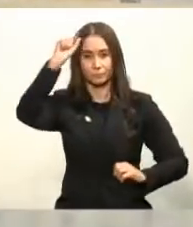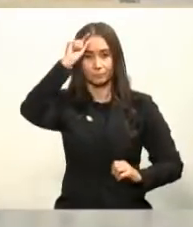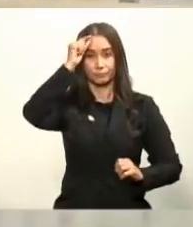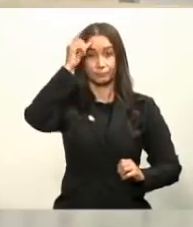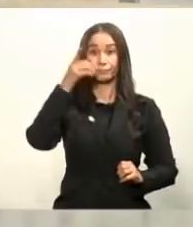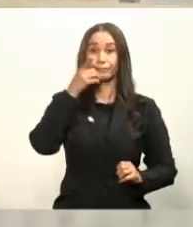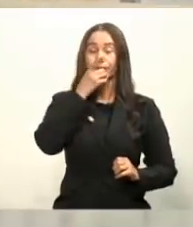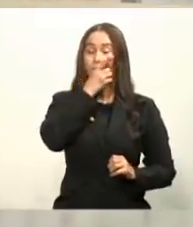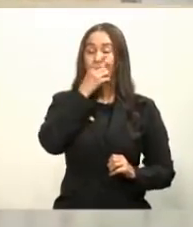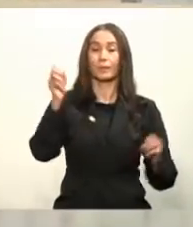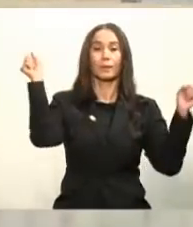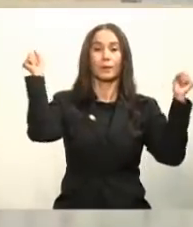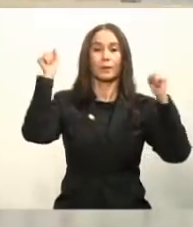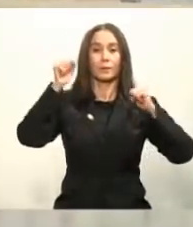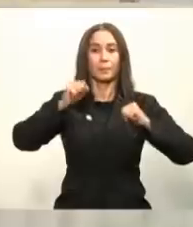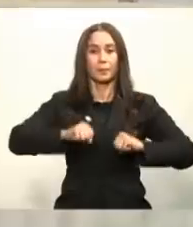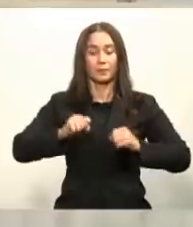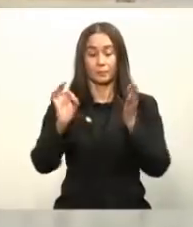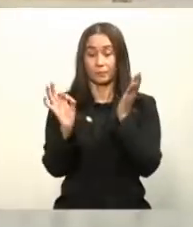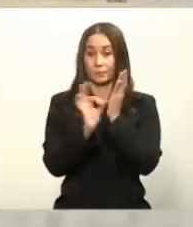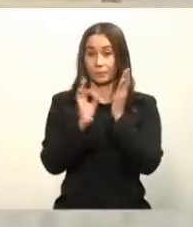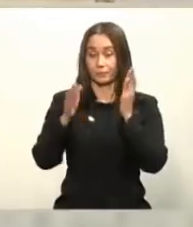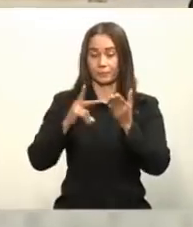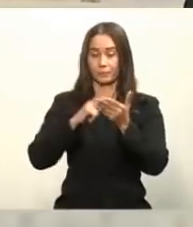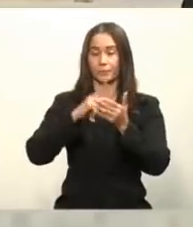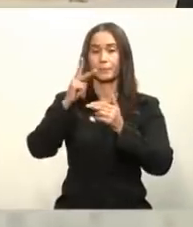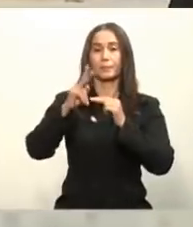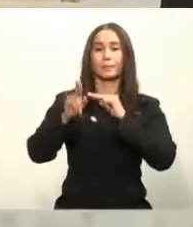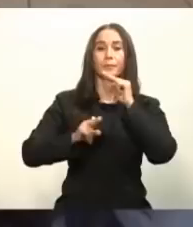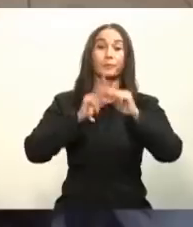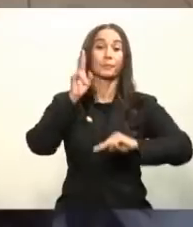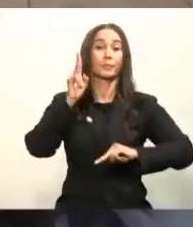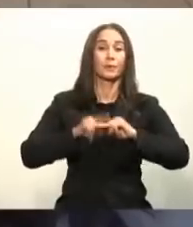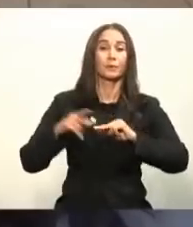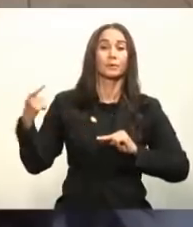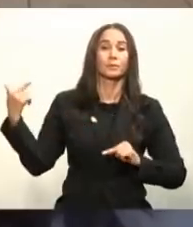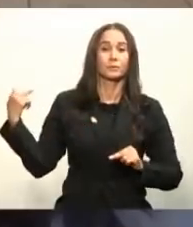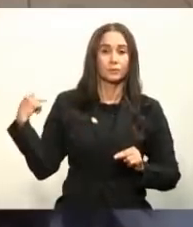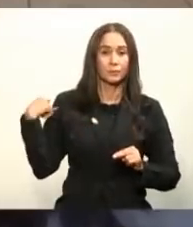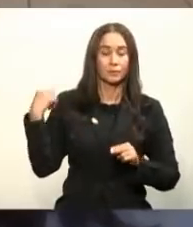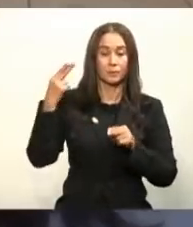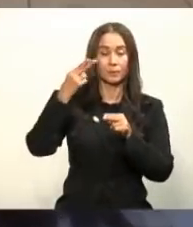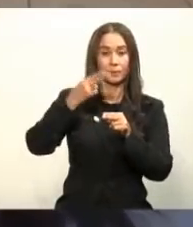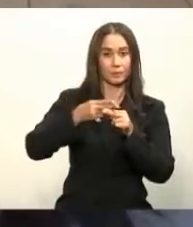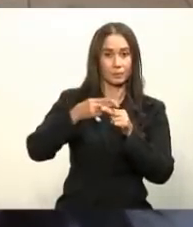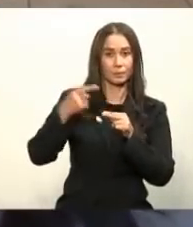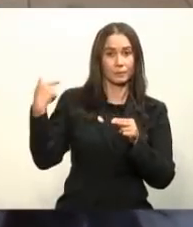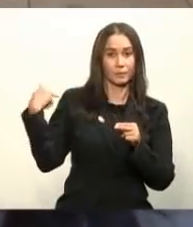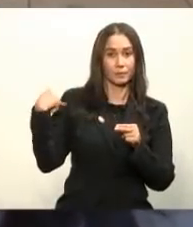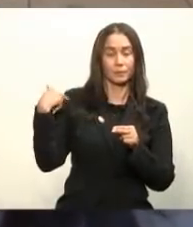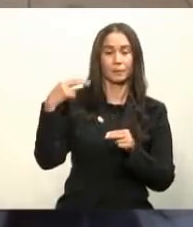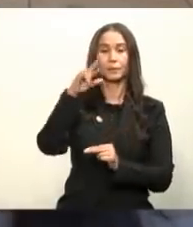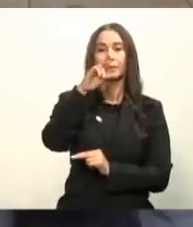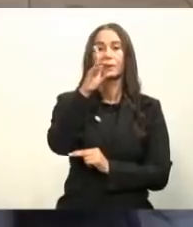dominicano para poder poner en funcionamiento este plan nacional de vacunación llamado Vacunate RD.